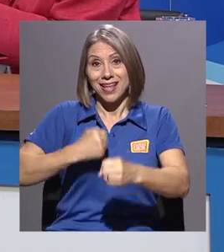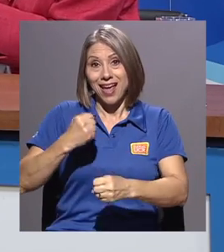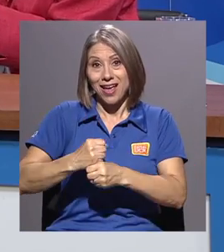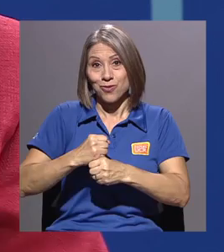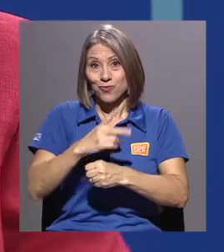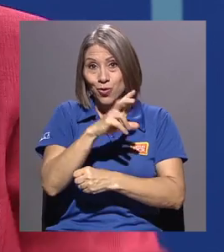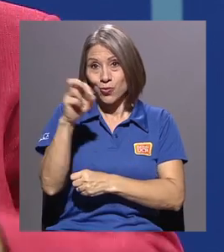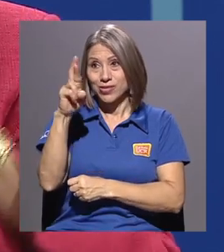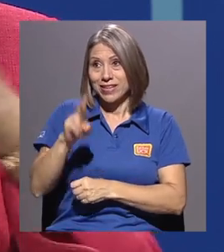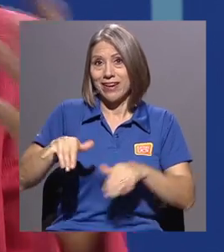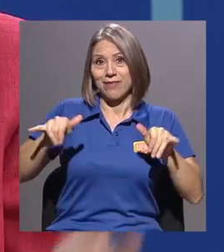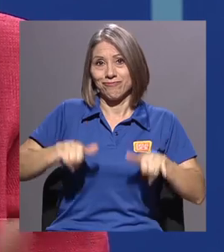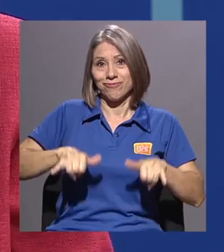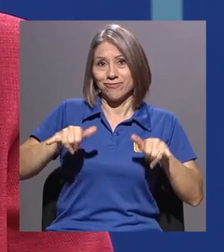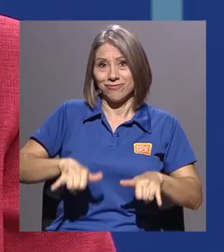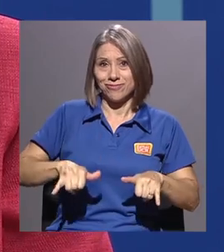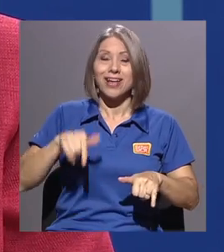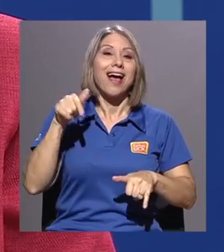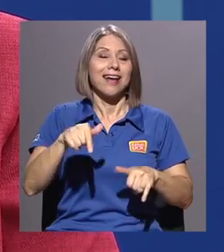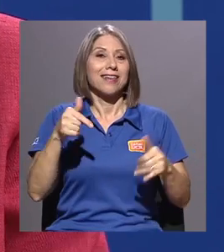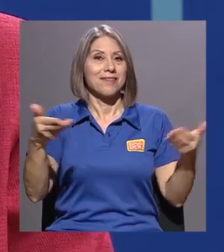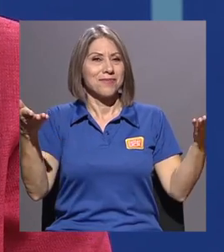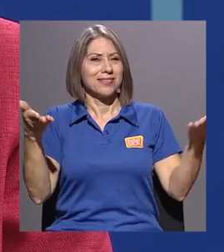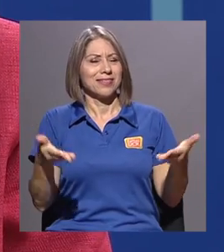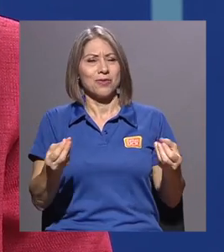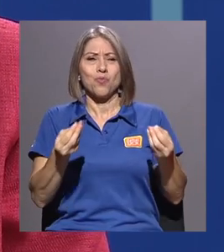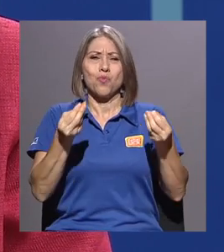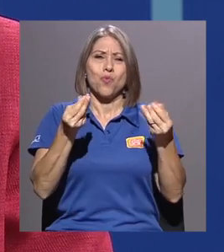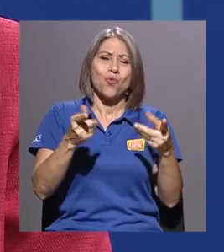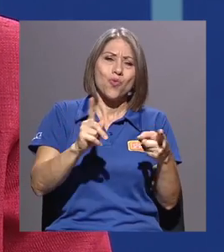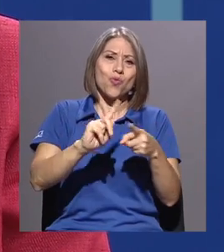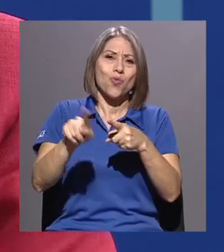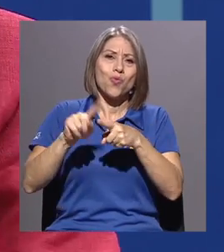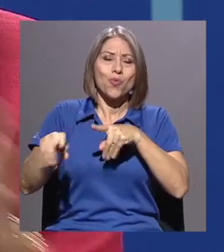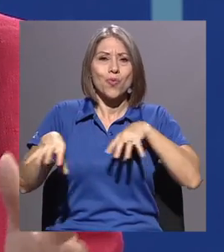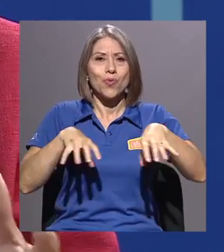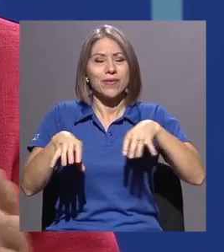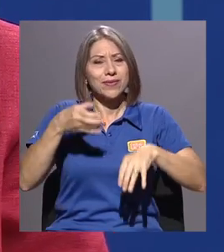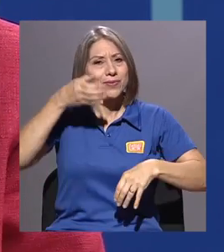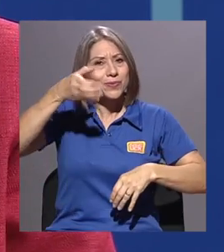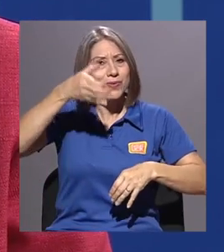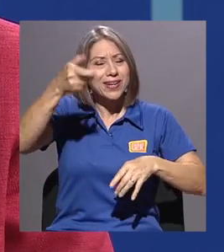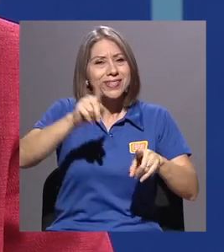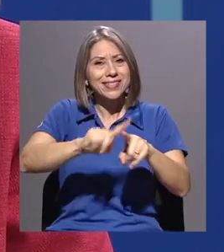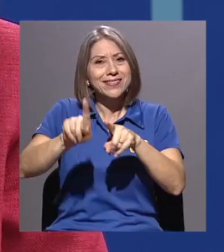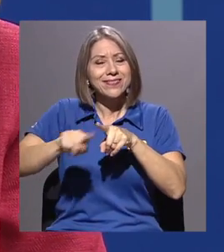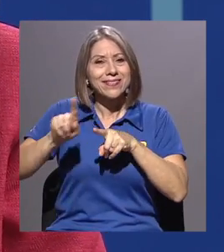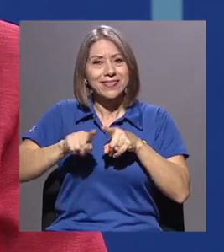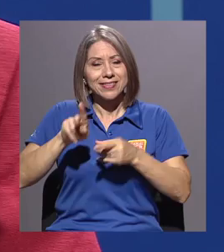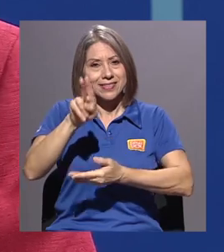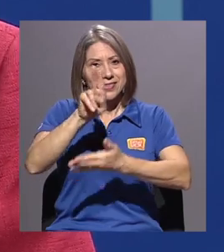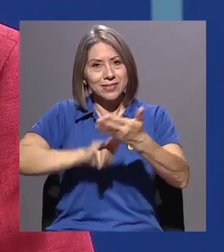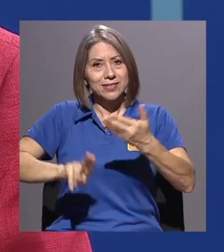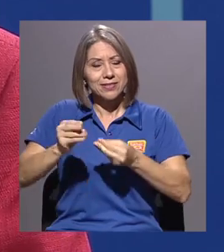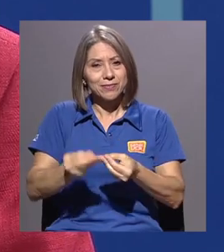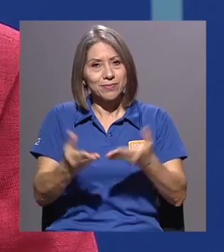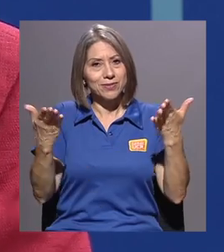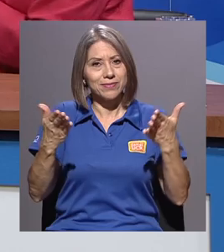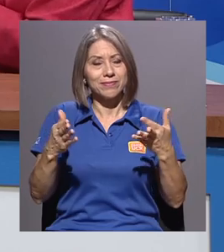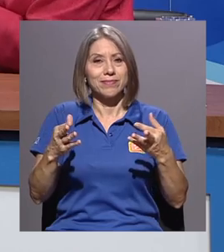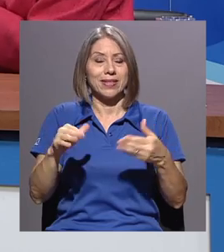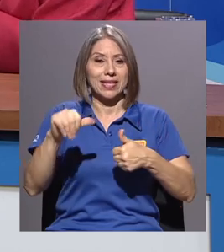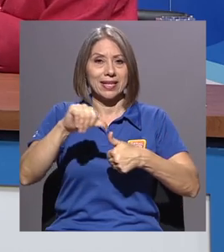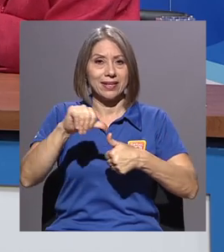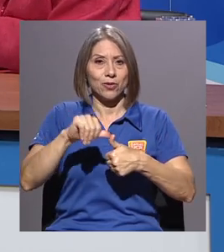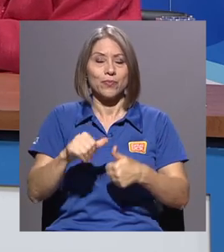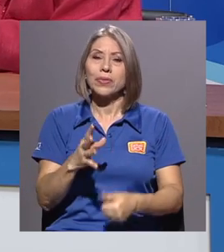es la sede, donde tendremos la presentación de una gran cantidad de actividades culturales de diferentes universidades públicas de la región.